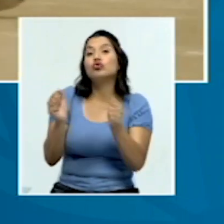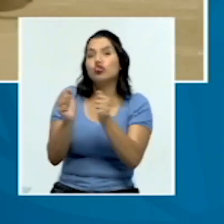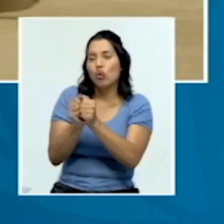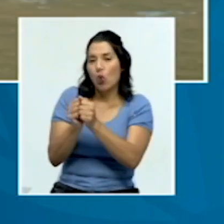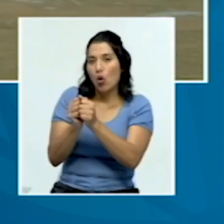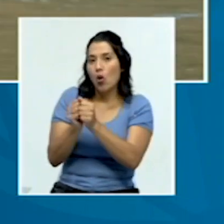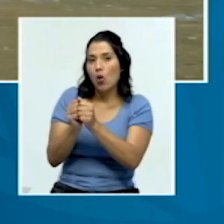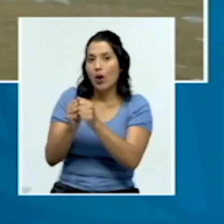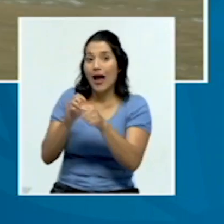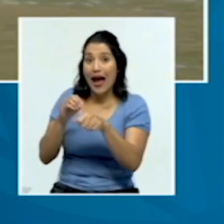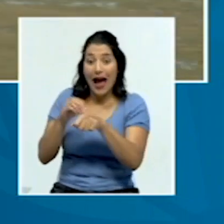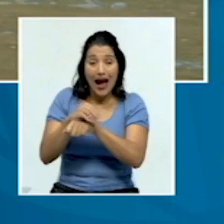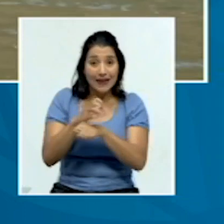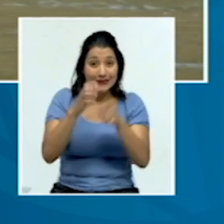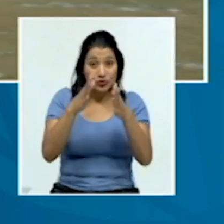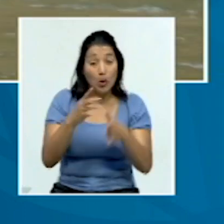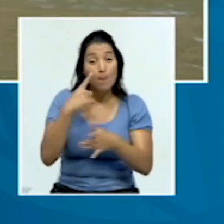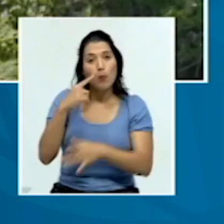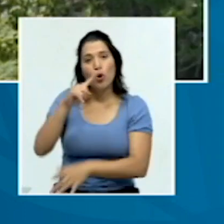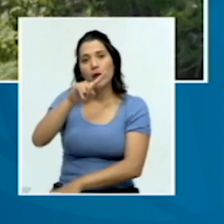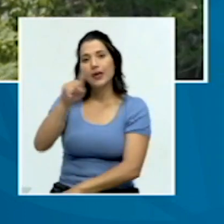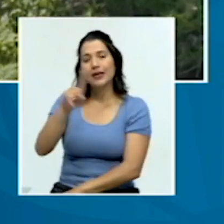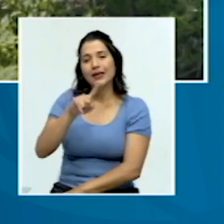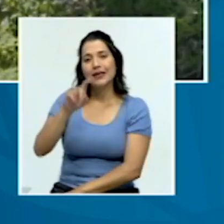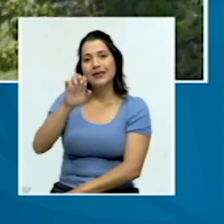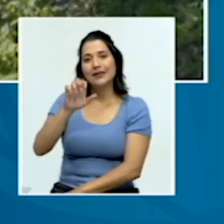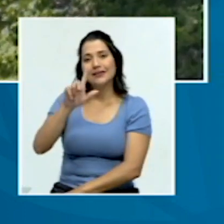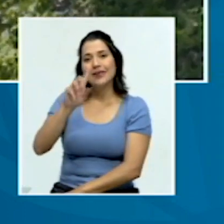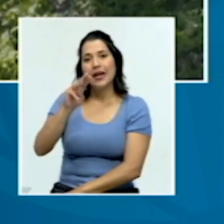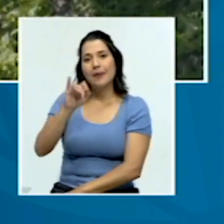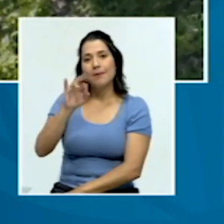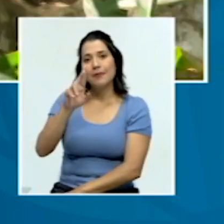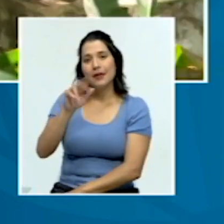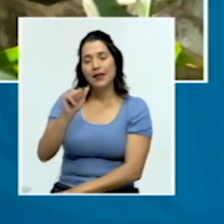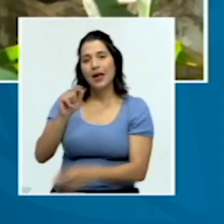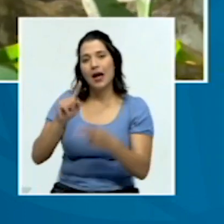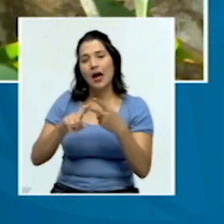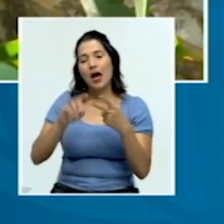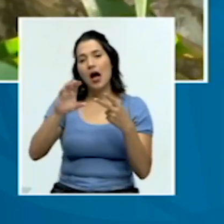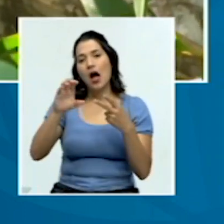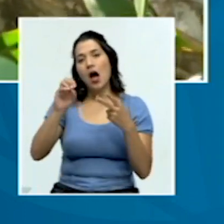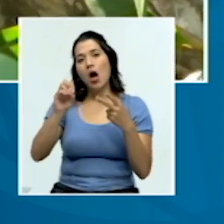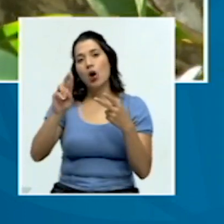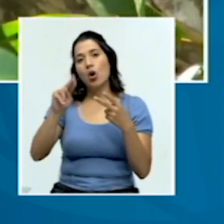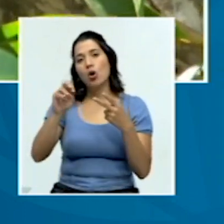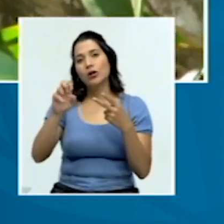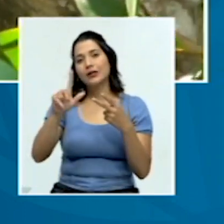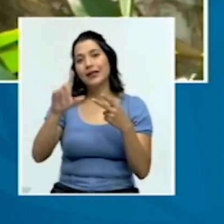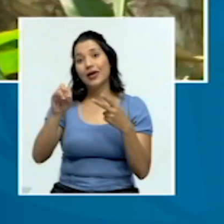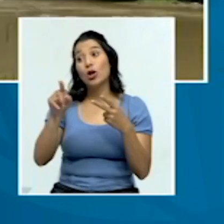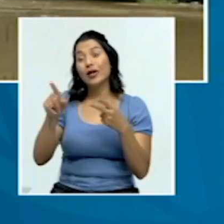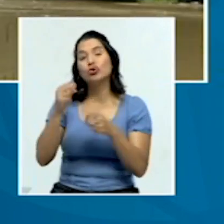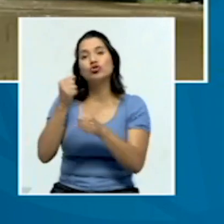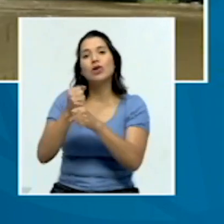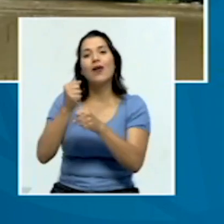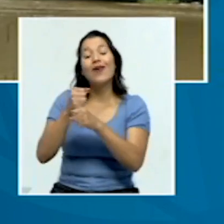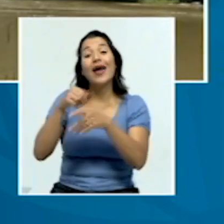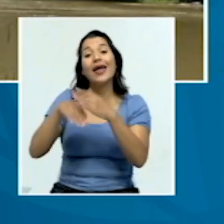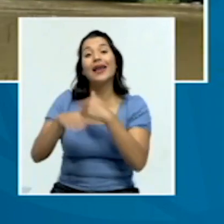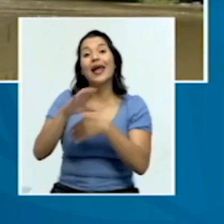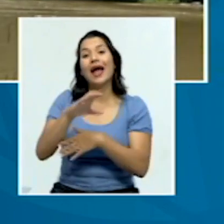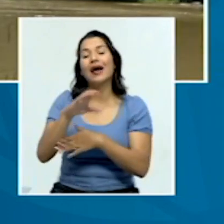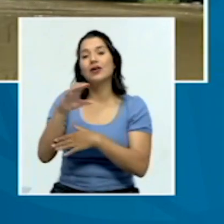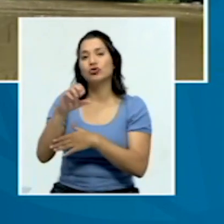Sermira y Cornelio, que trabajan, pues, como asesores culturales para la CACO, de servicios en el seguro social, hicimos un